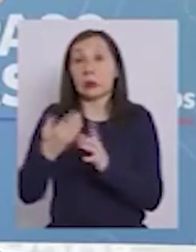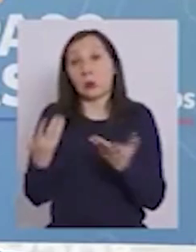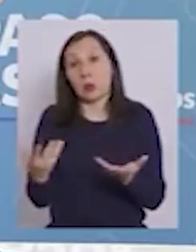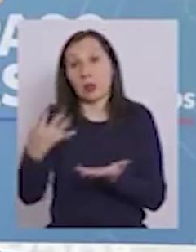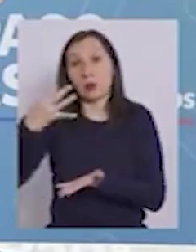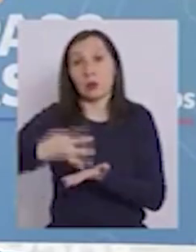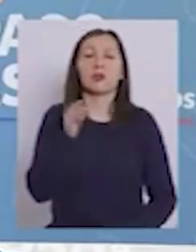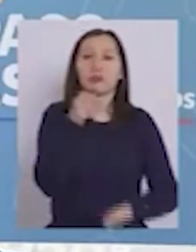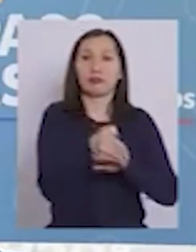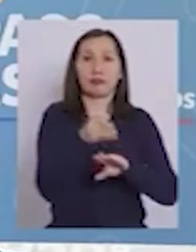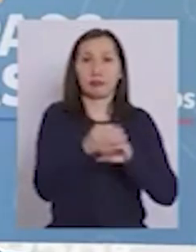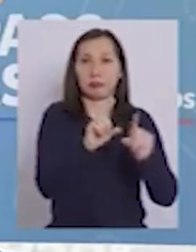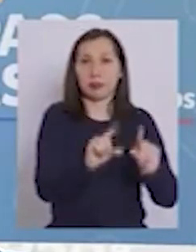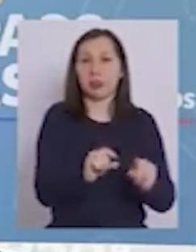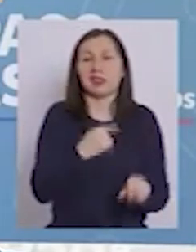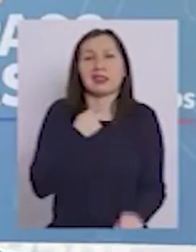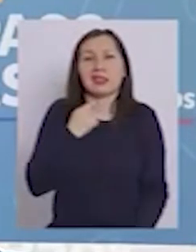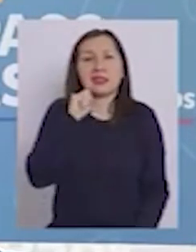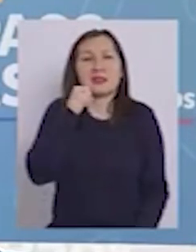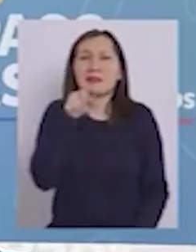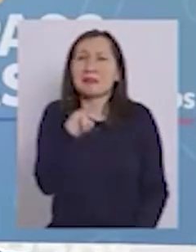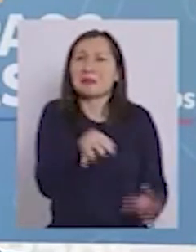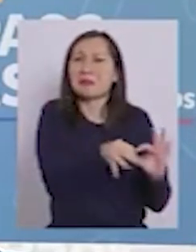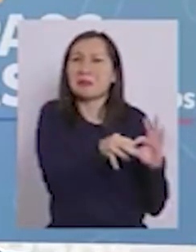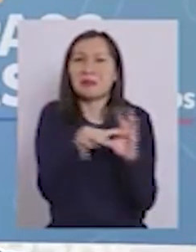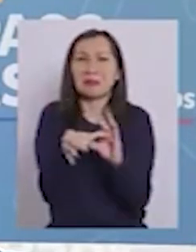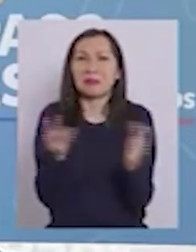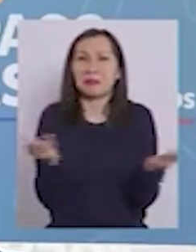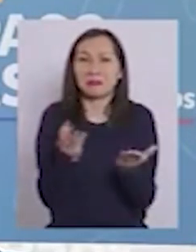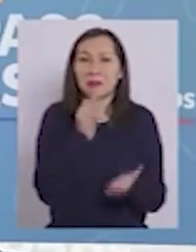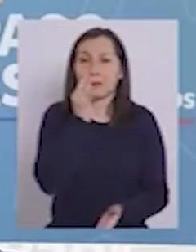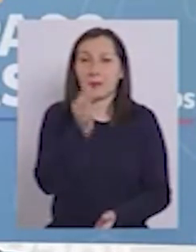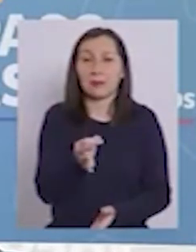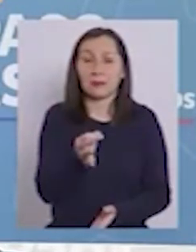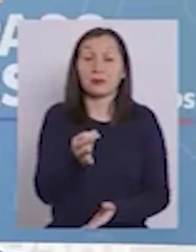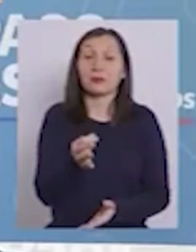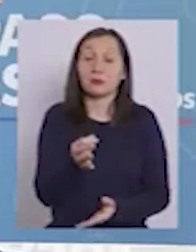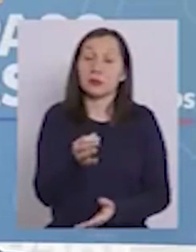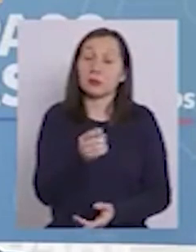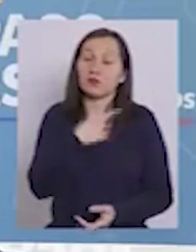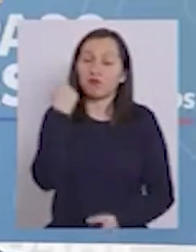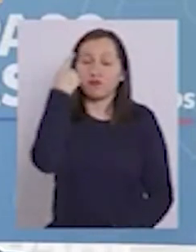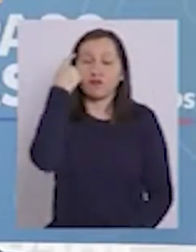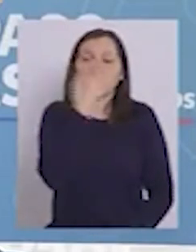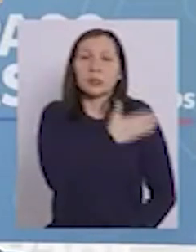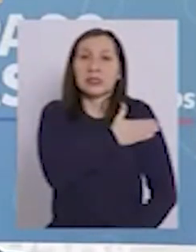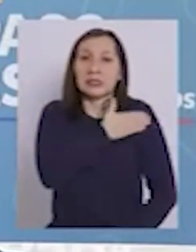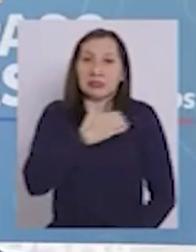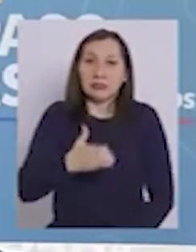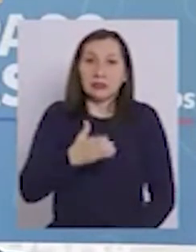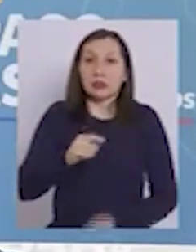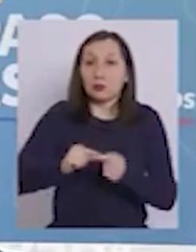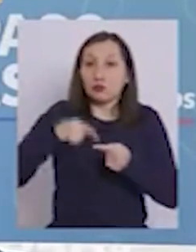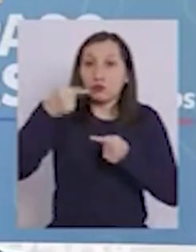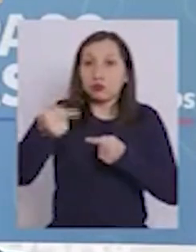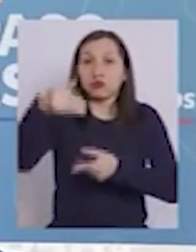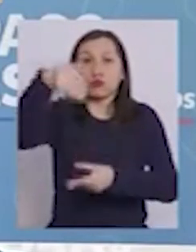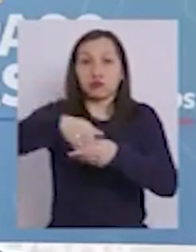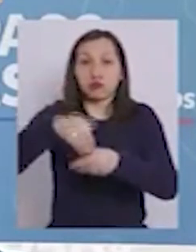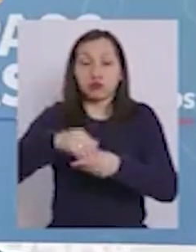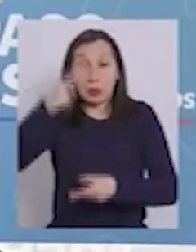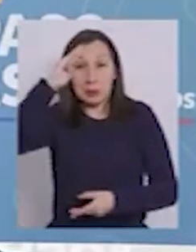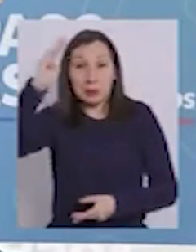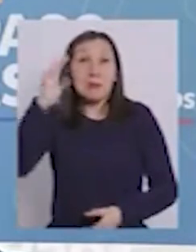.500 casos. ¿Qué queremos decir con esto? Queremos decir que con mucha fe, para las elecciones de mayo,